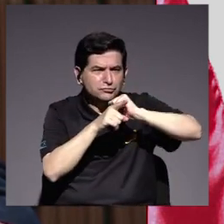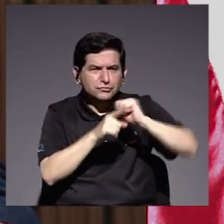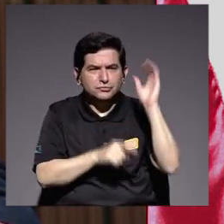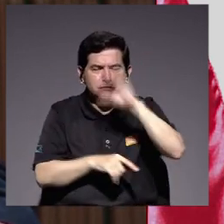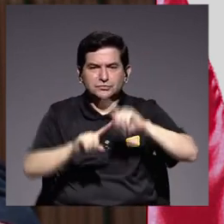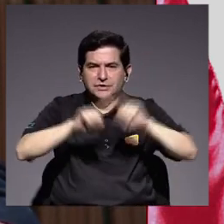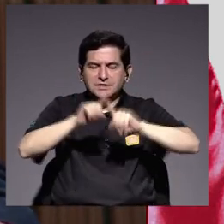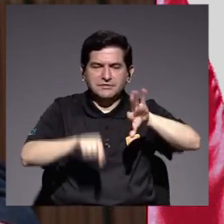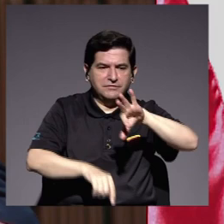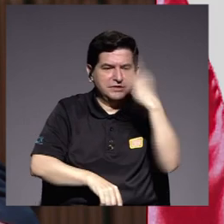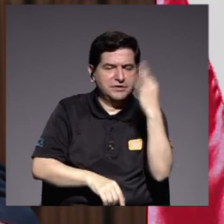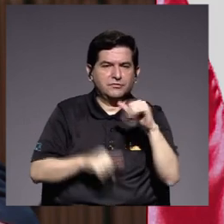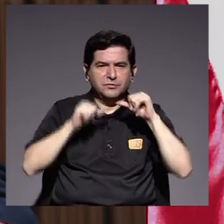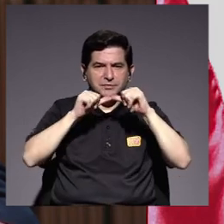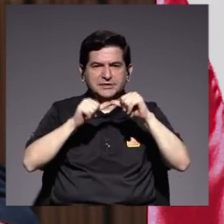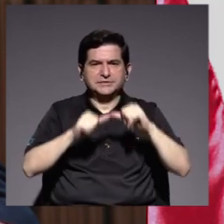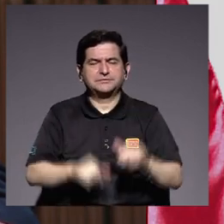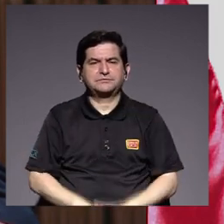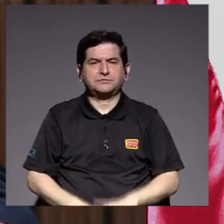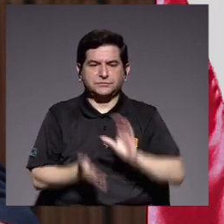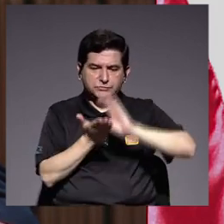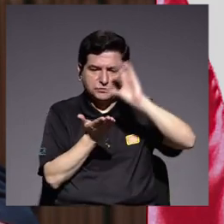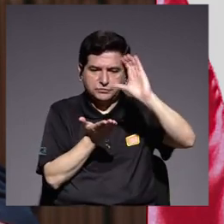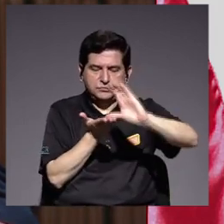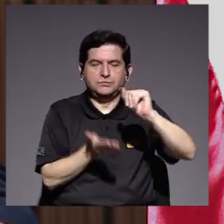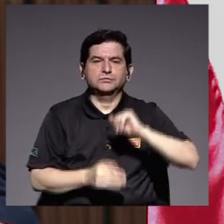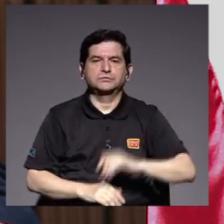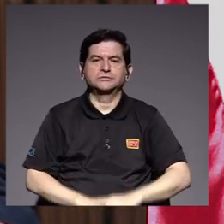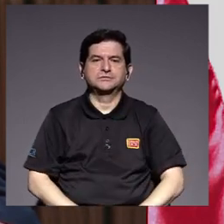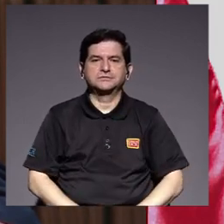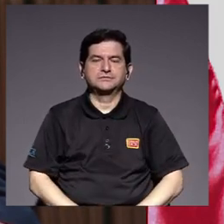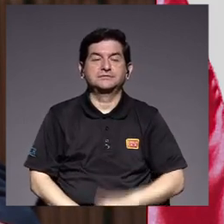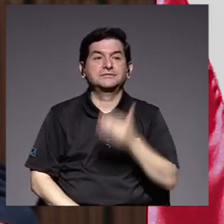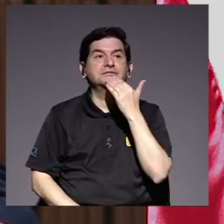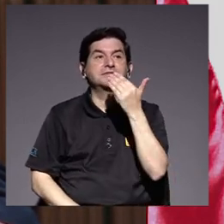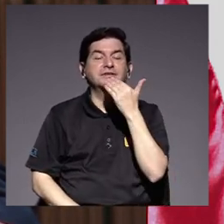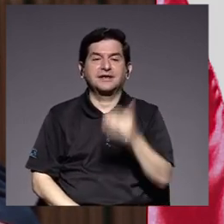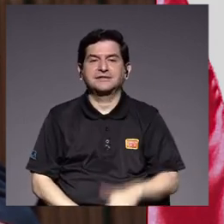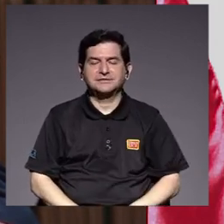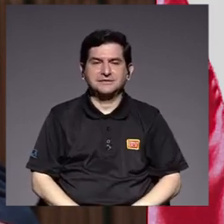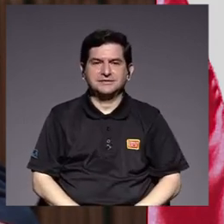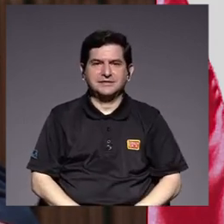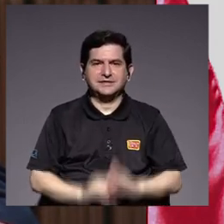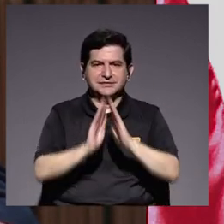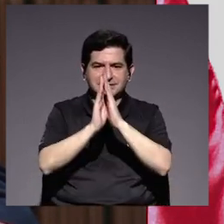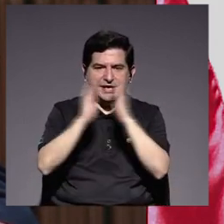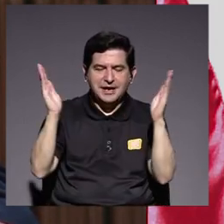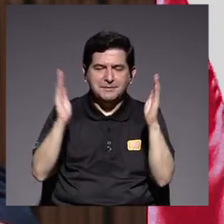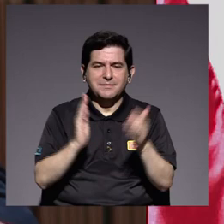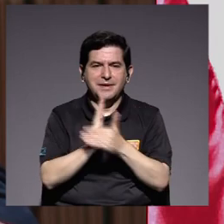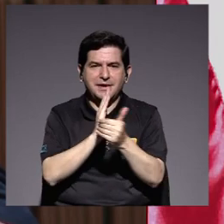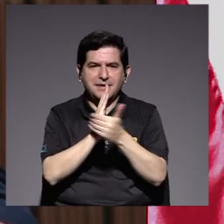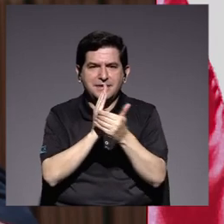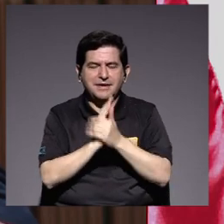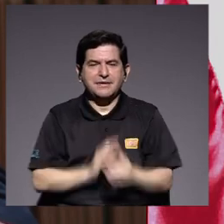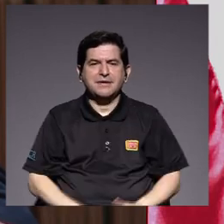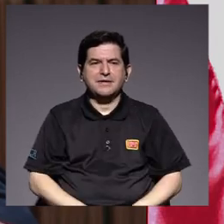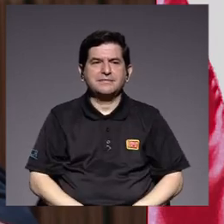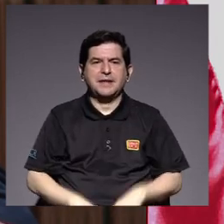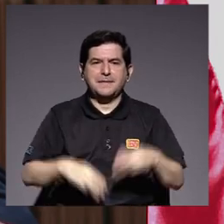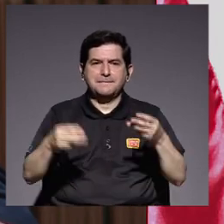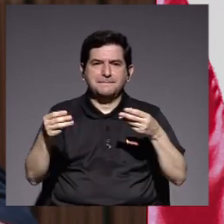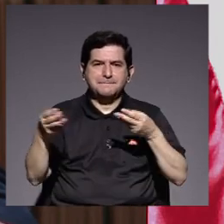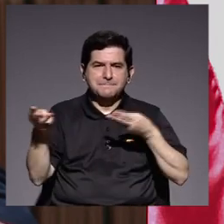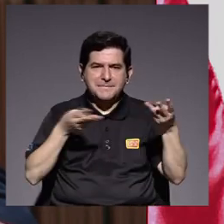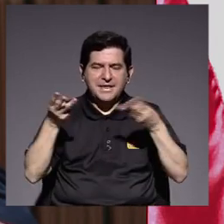buscado diversas formas de continuar impartiendo sus cursos y gracias a las mejoras y ampliación de la capacidad de la plataforma de mediación